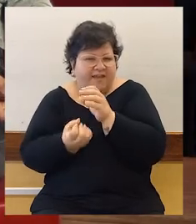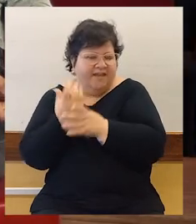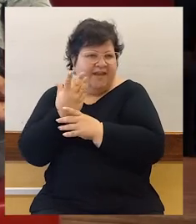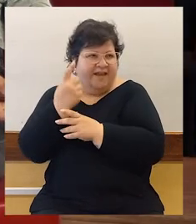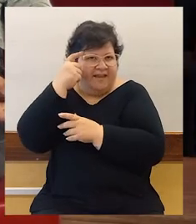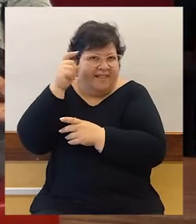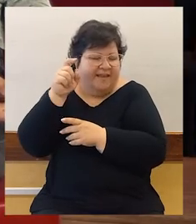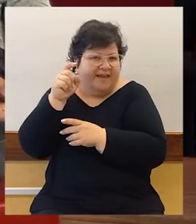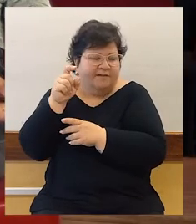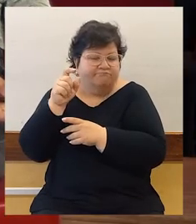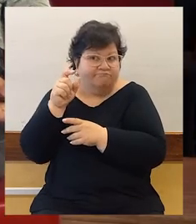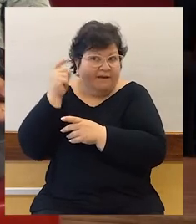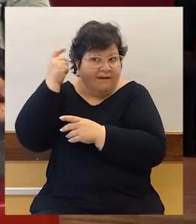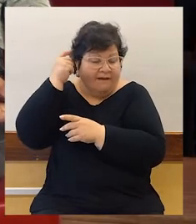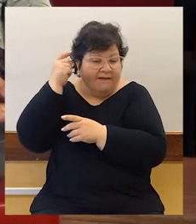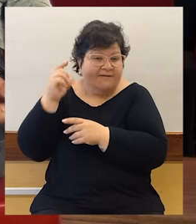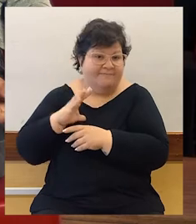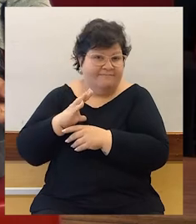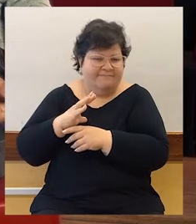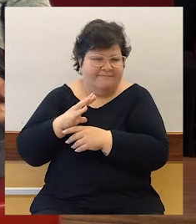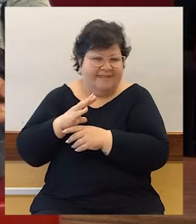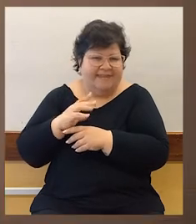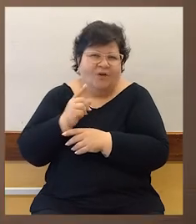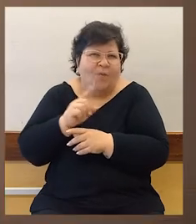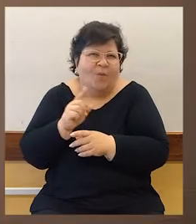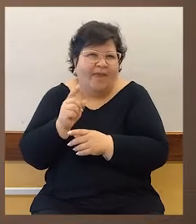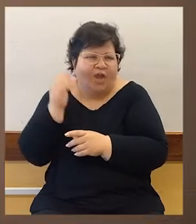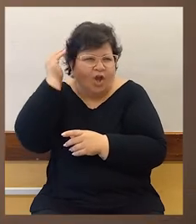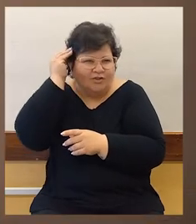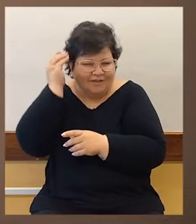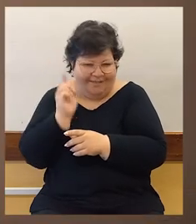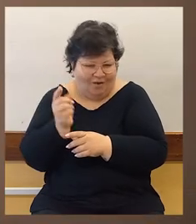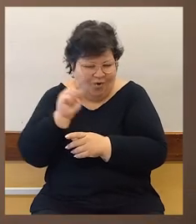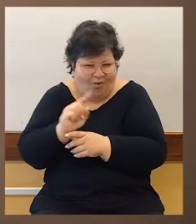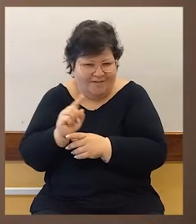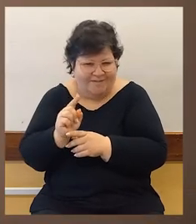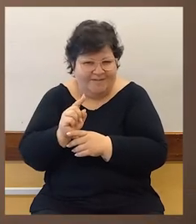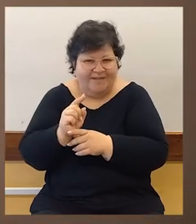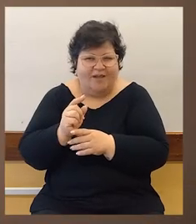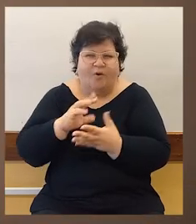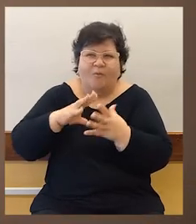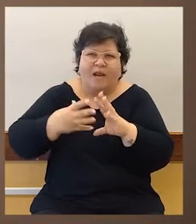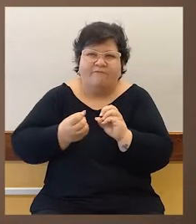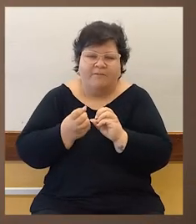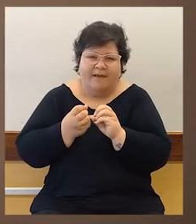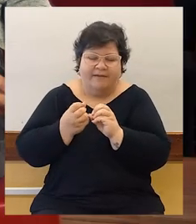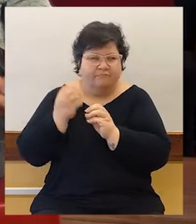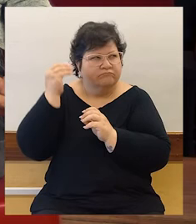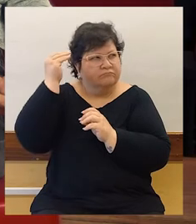es justamente que el arte nos, como decía Brecht, que sea como un martillo para romper la realidad, como intentar